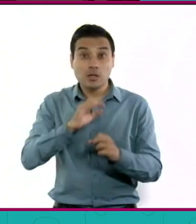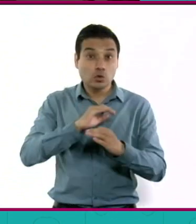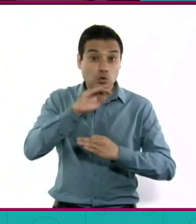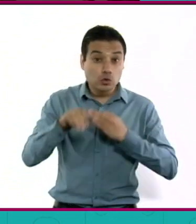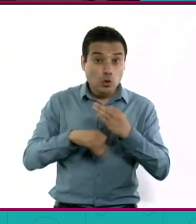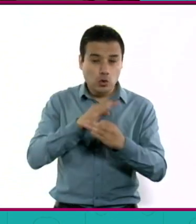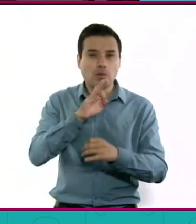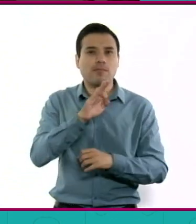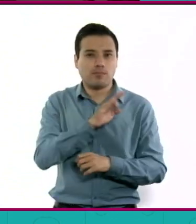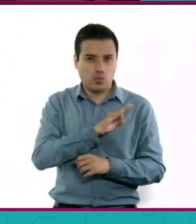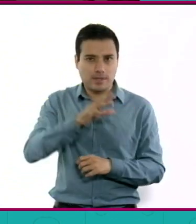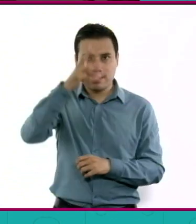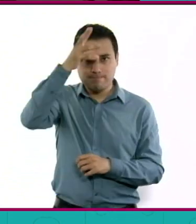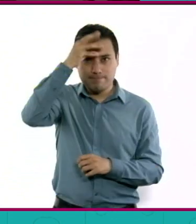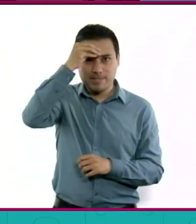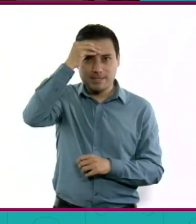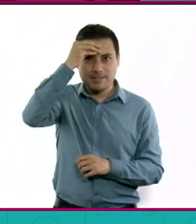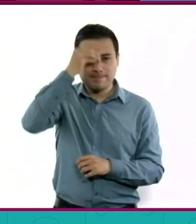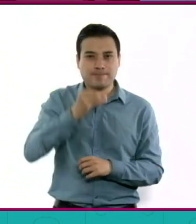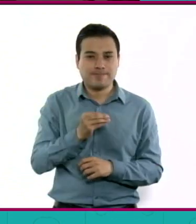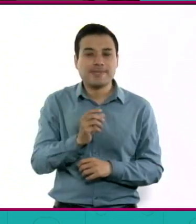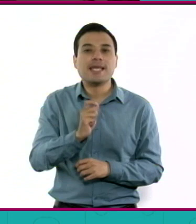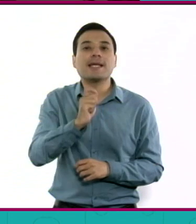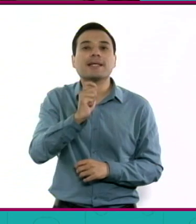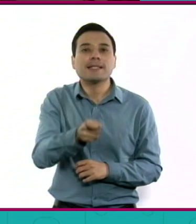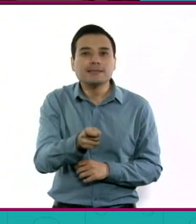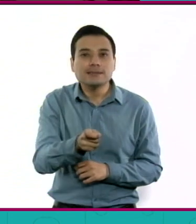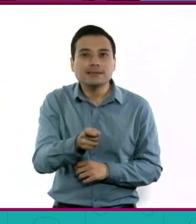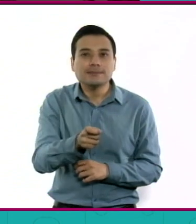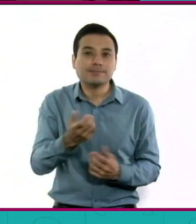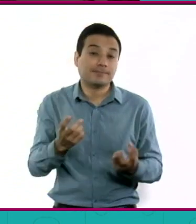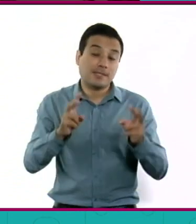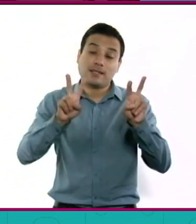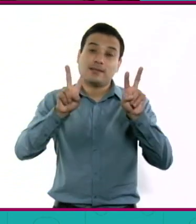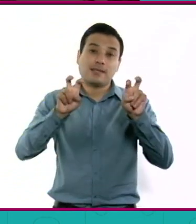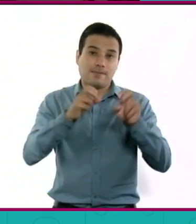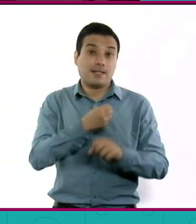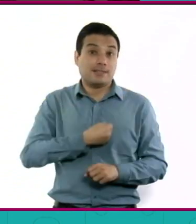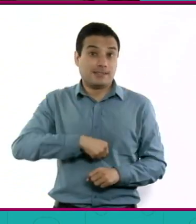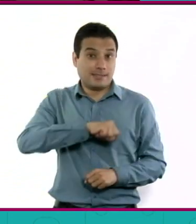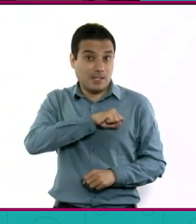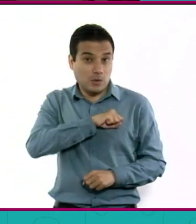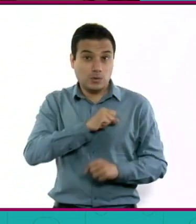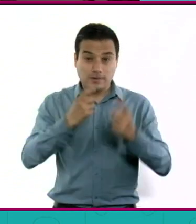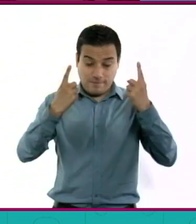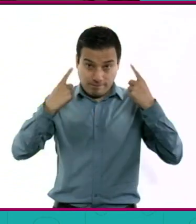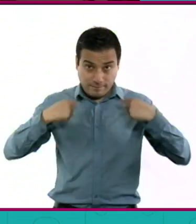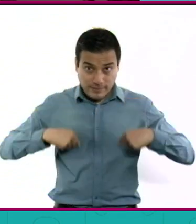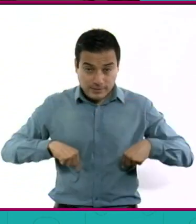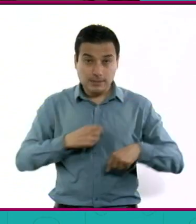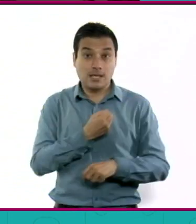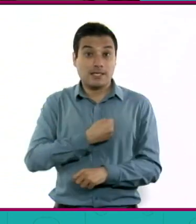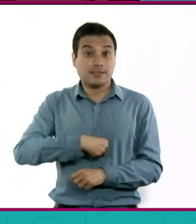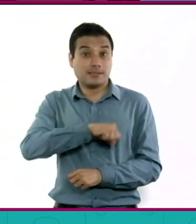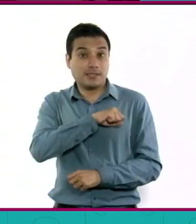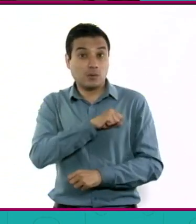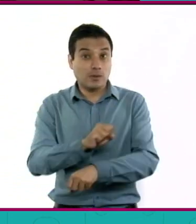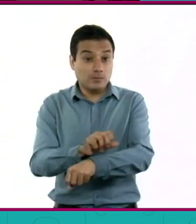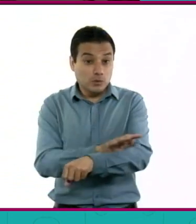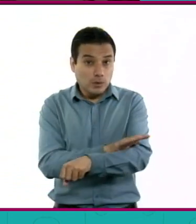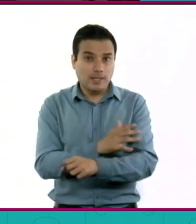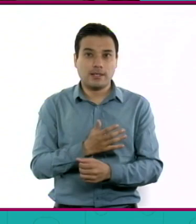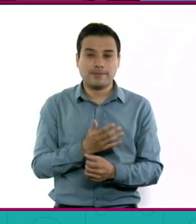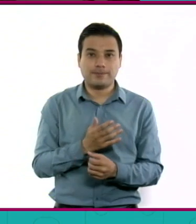aprender de más, que es la parte de salud física, salud emocional y el